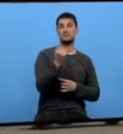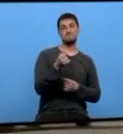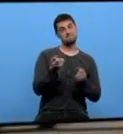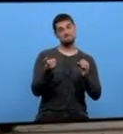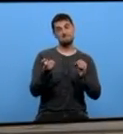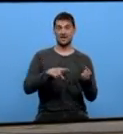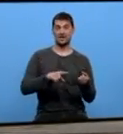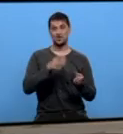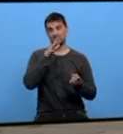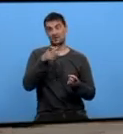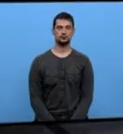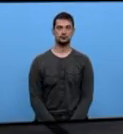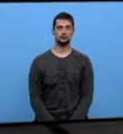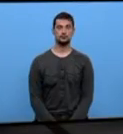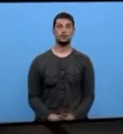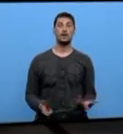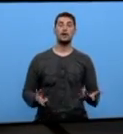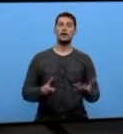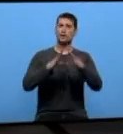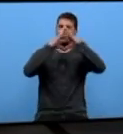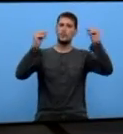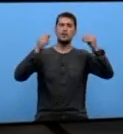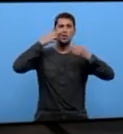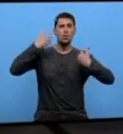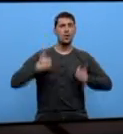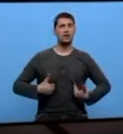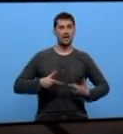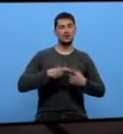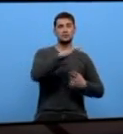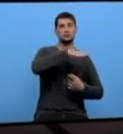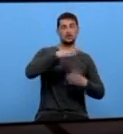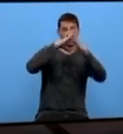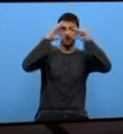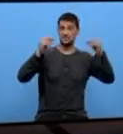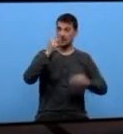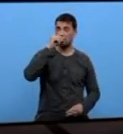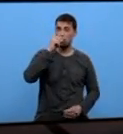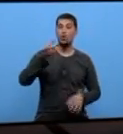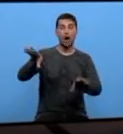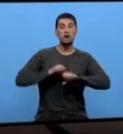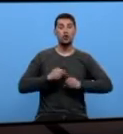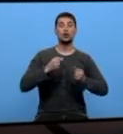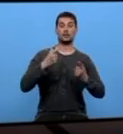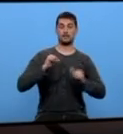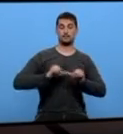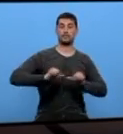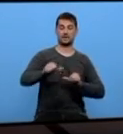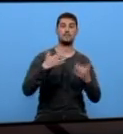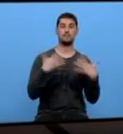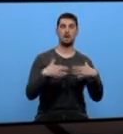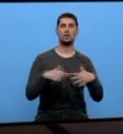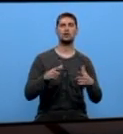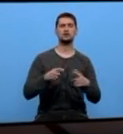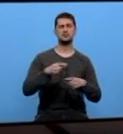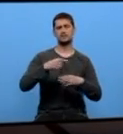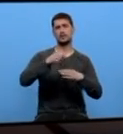tipo de tabuas. A Facultad de Humanidades do Campus del UACO lle dende este mércores o noveno curso de primavera cunha